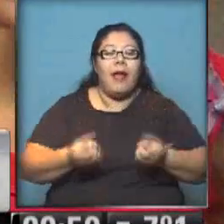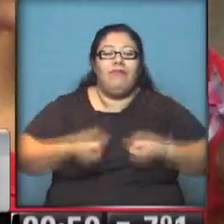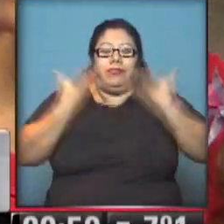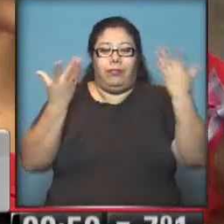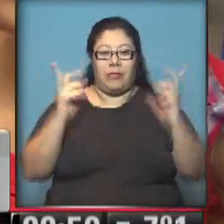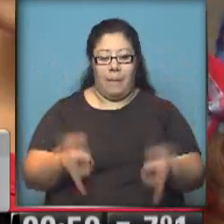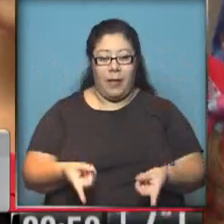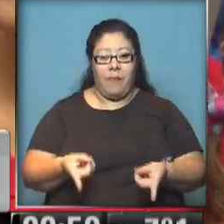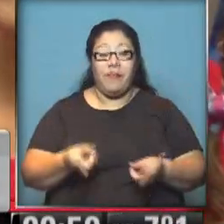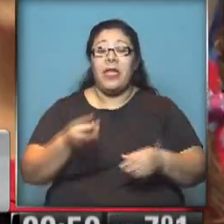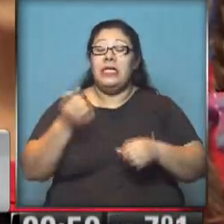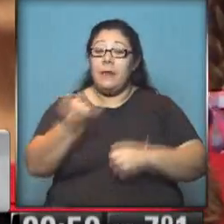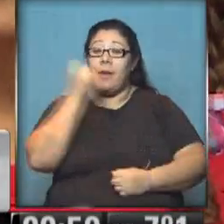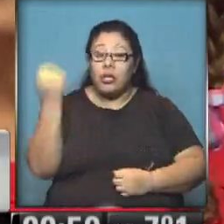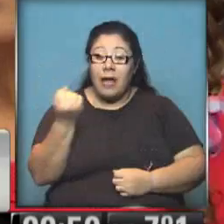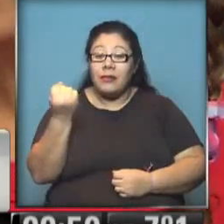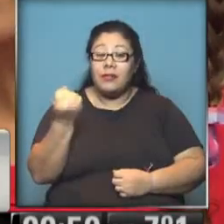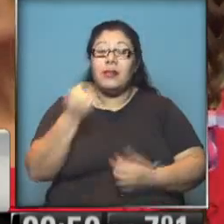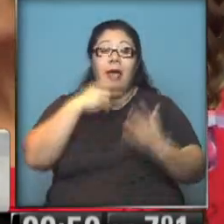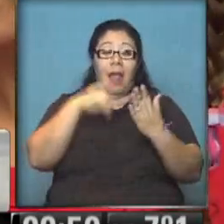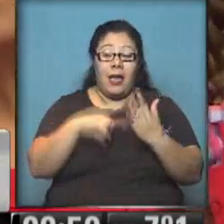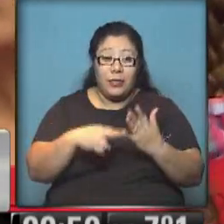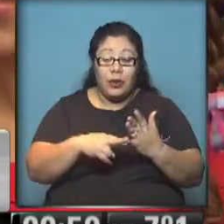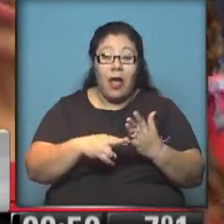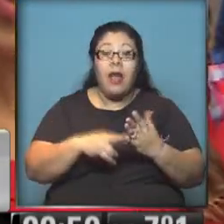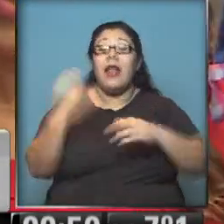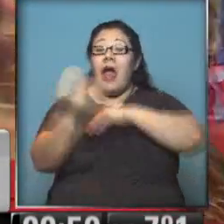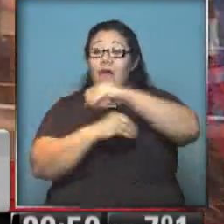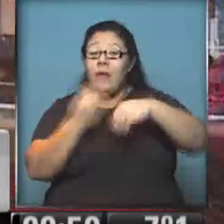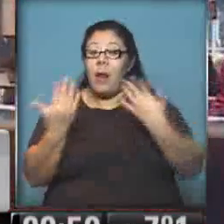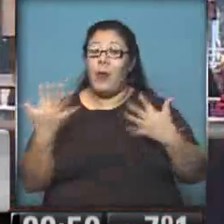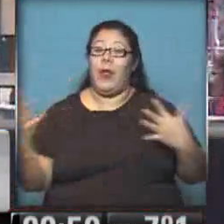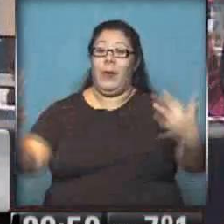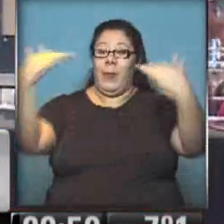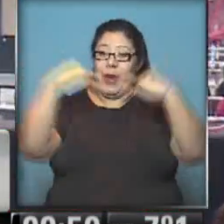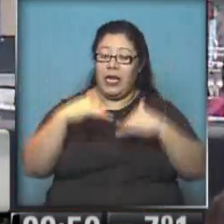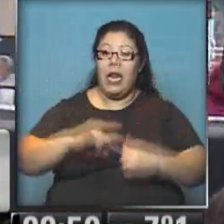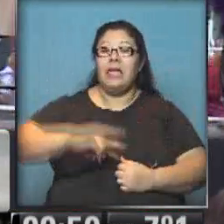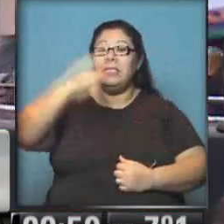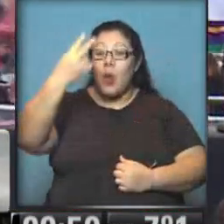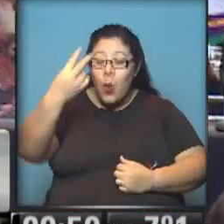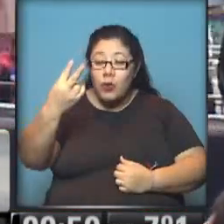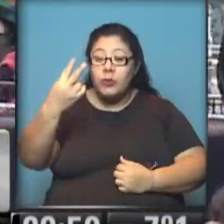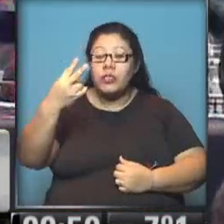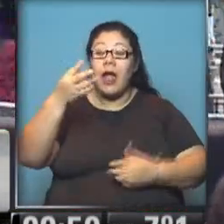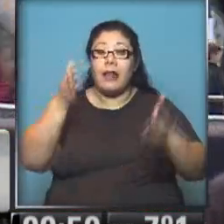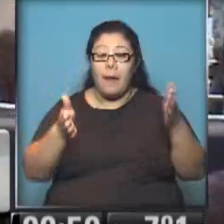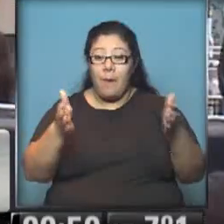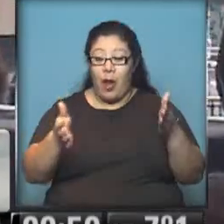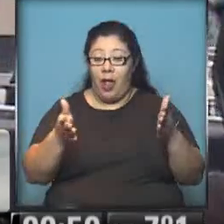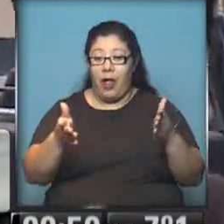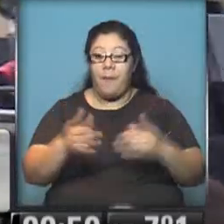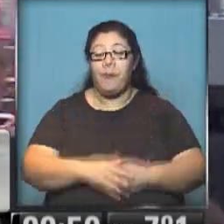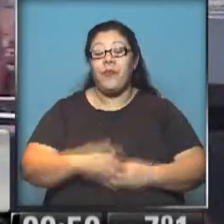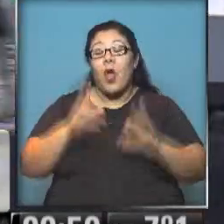es un valor que hay que seguir manteniendo. Y es un espectáculo para toda la familia, es nuestra segunda temporada y estamos súper contentos de poder continuar. ¿Cómo ves las